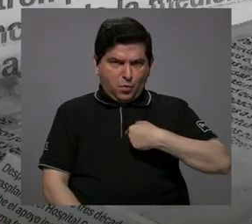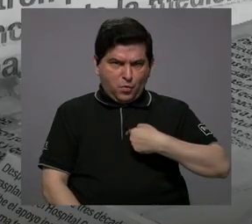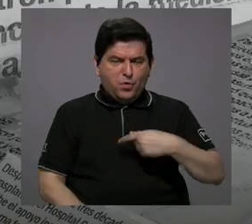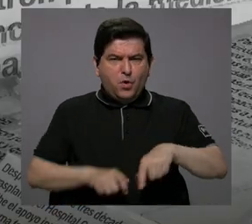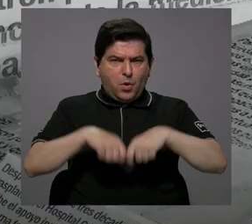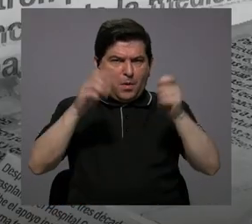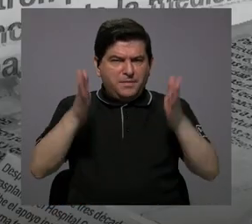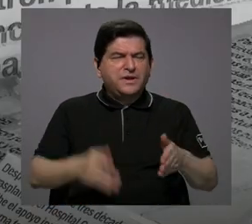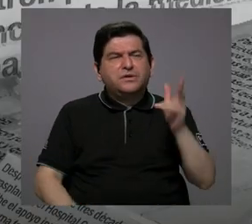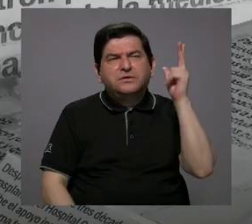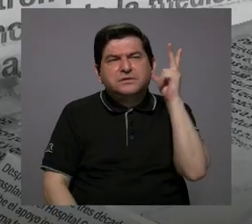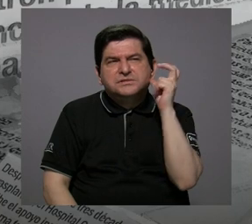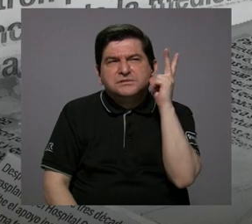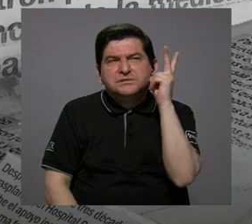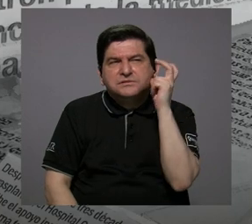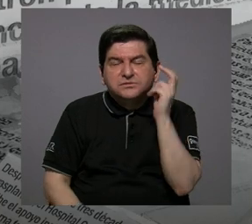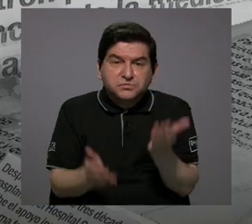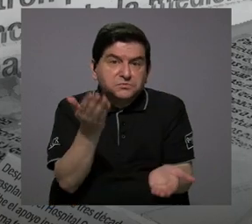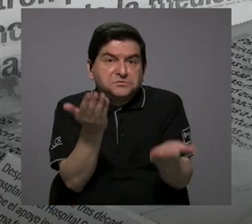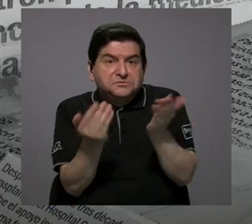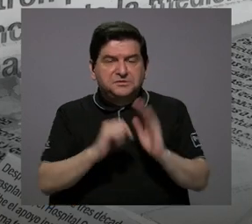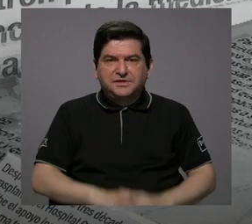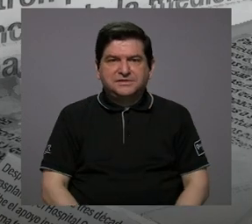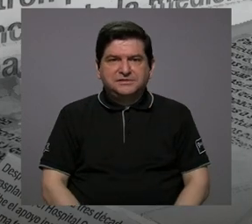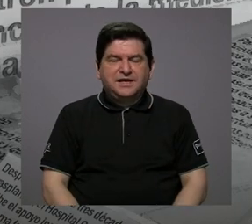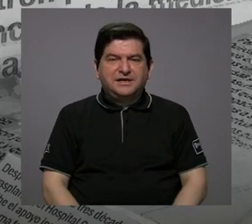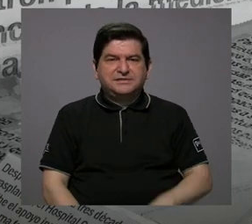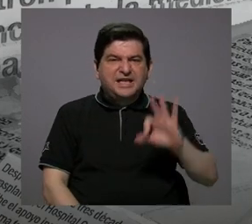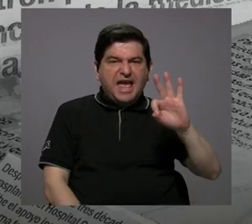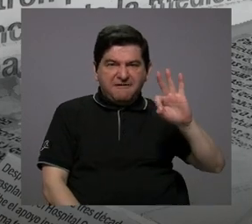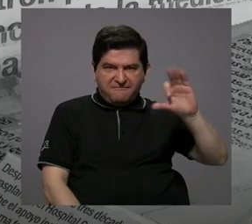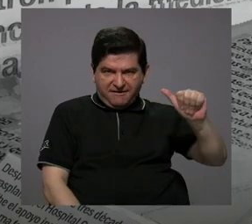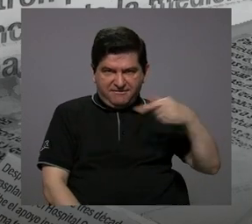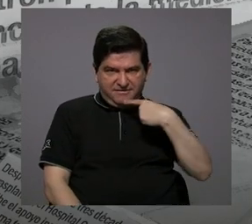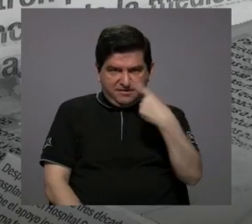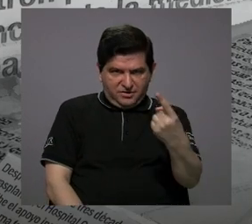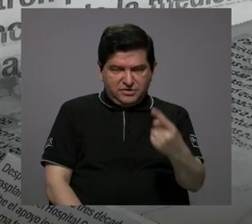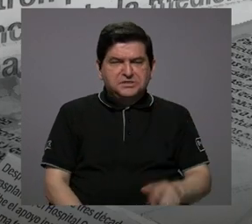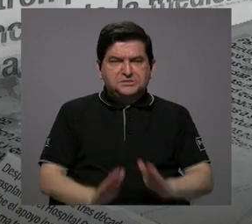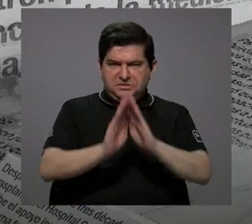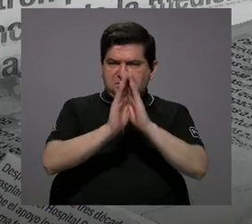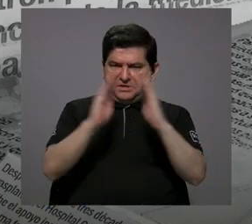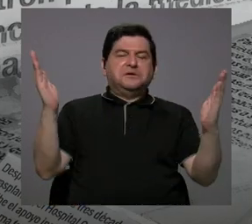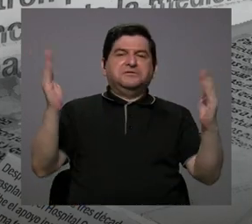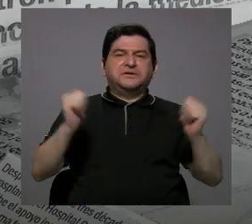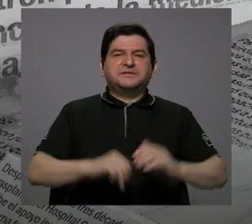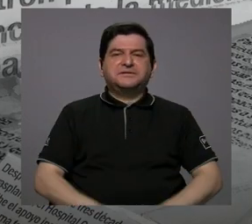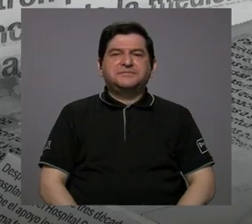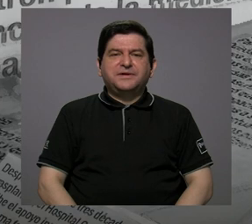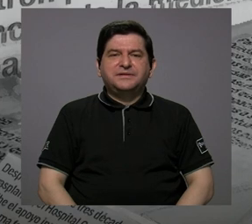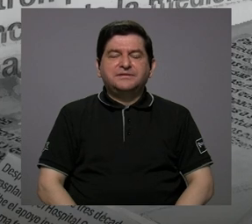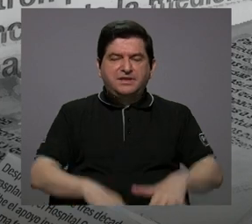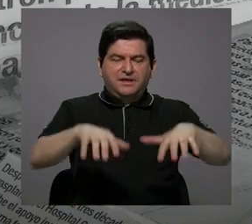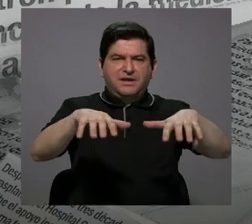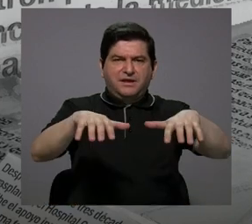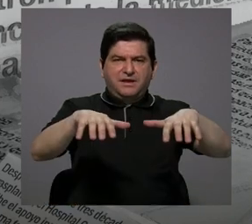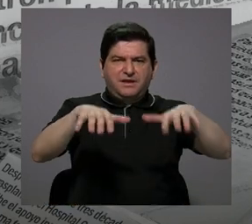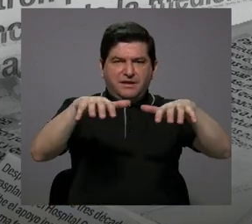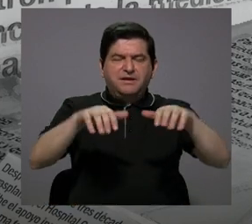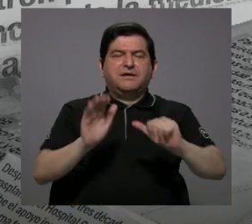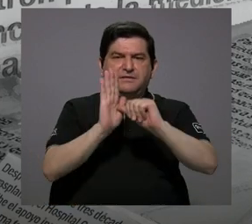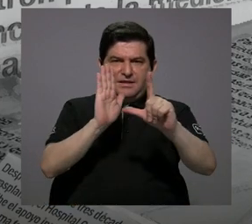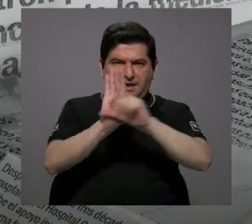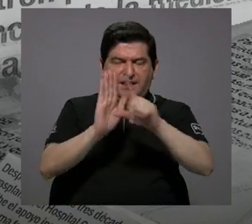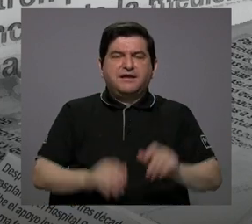periodista, escucha de que, por ejemplo, el Frente Amplio lo ha dicho abiertamente en plenario y lo